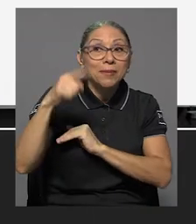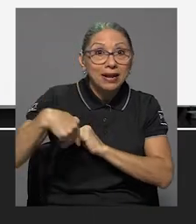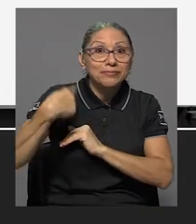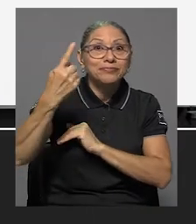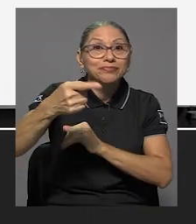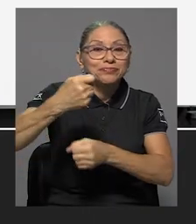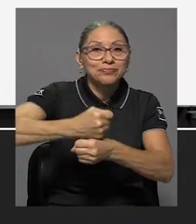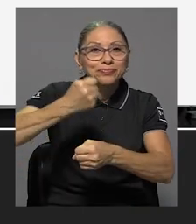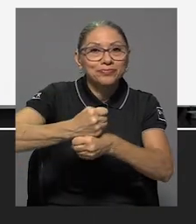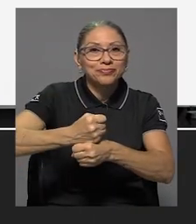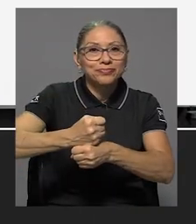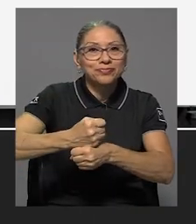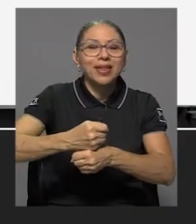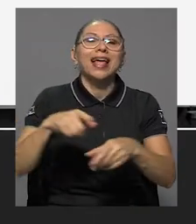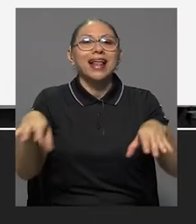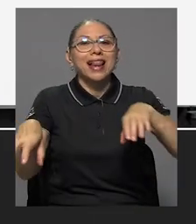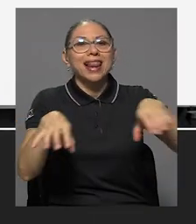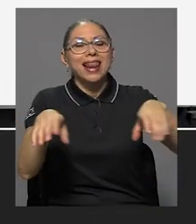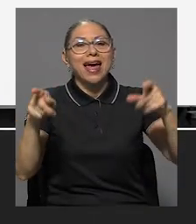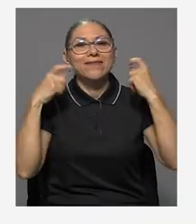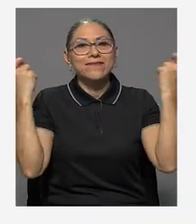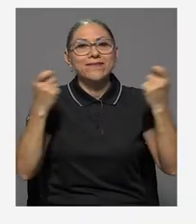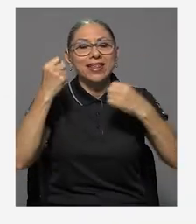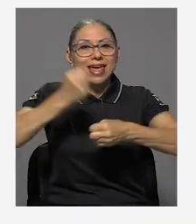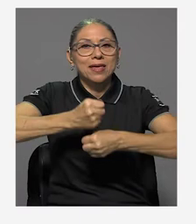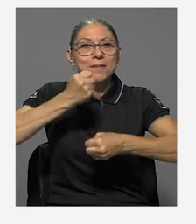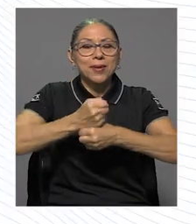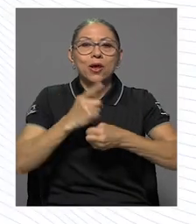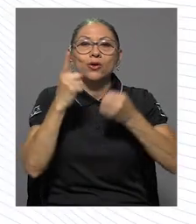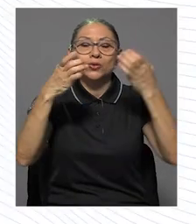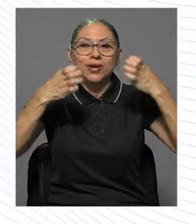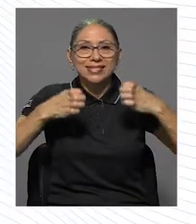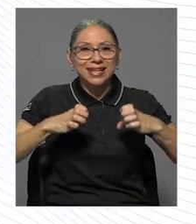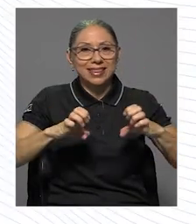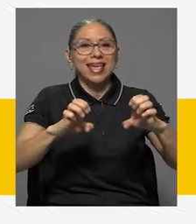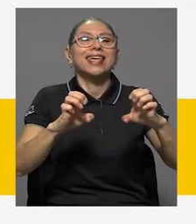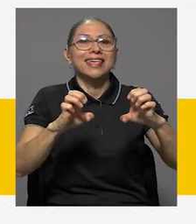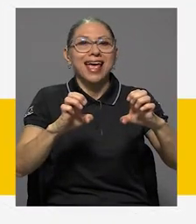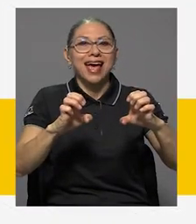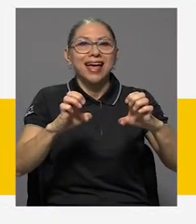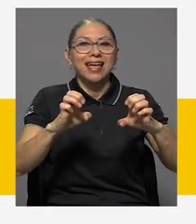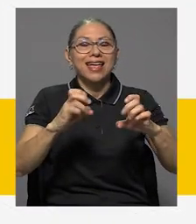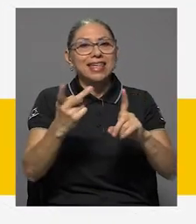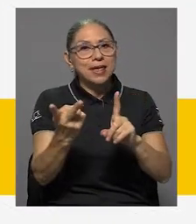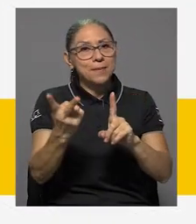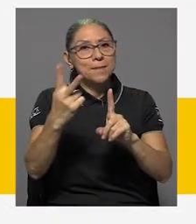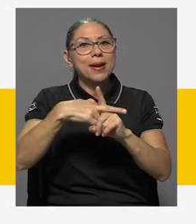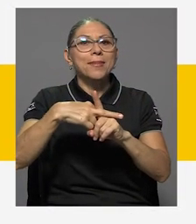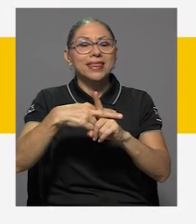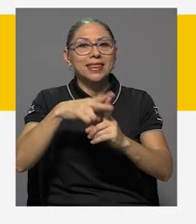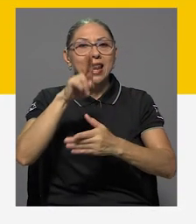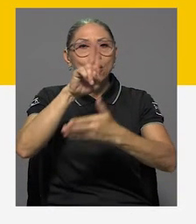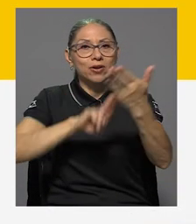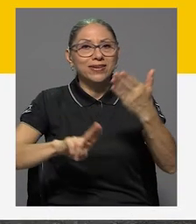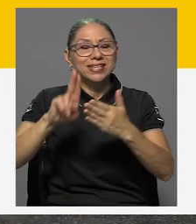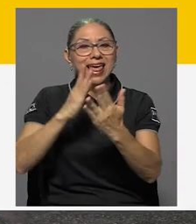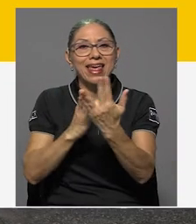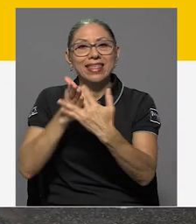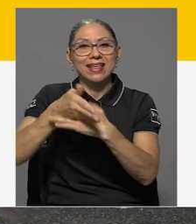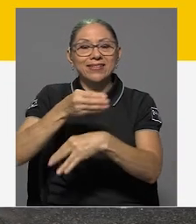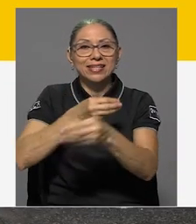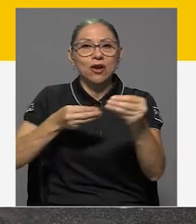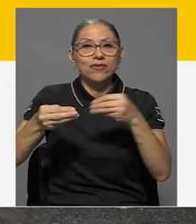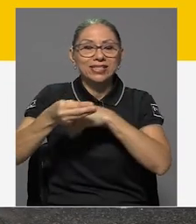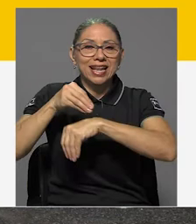Es en este marco que la Feria de Empleo se convierte en una estrategia más que implementa la universidad a través de la